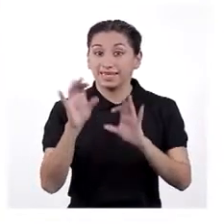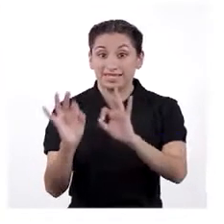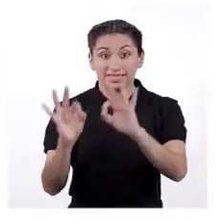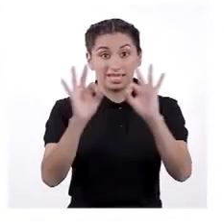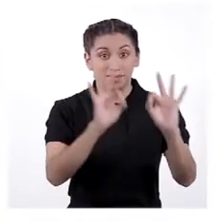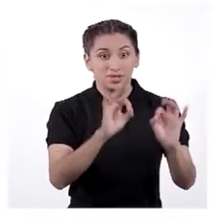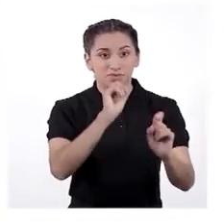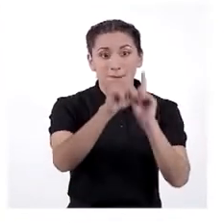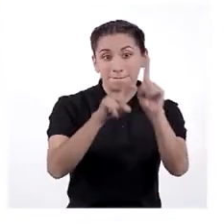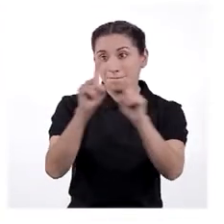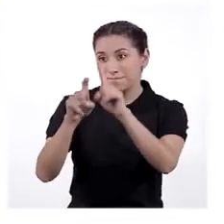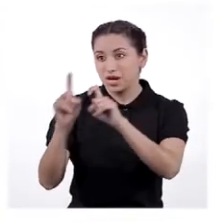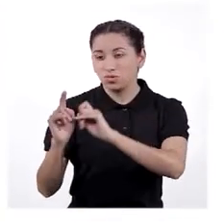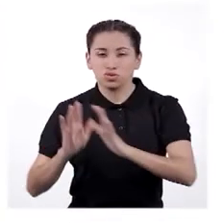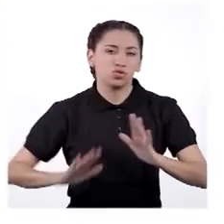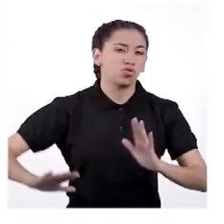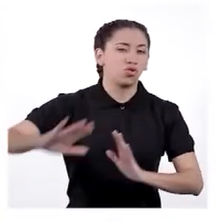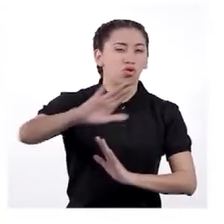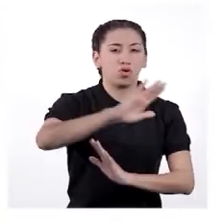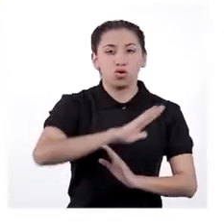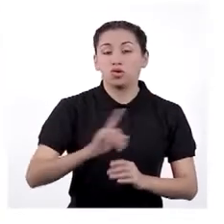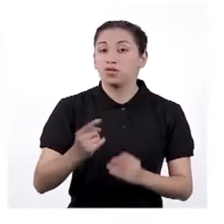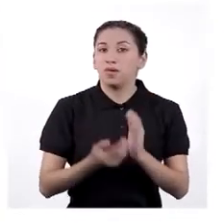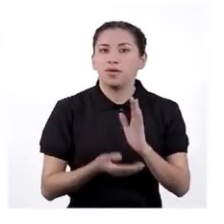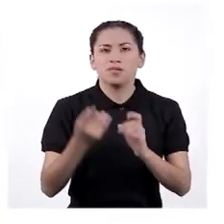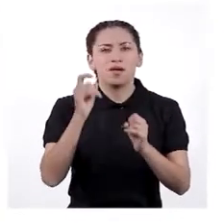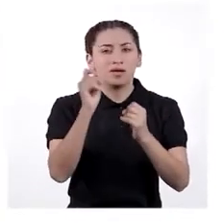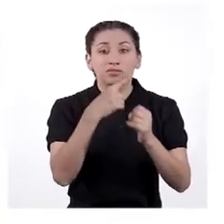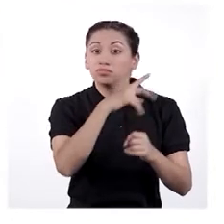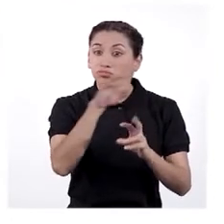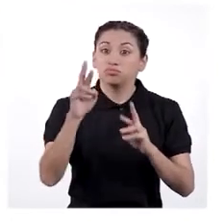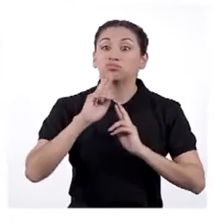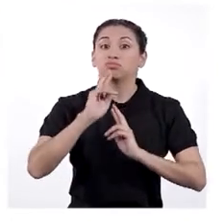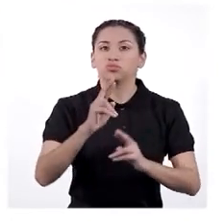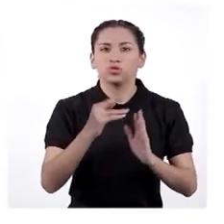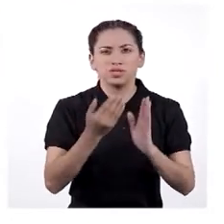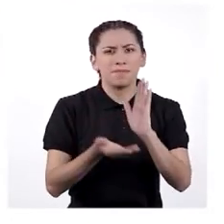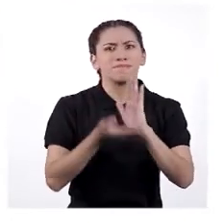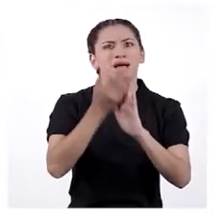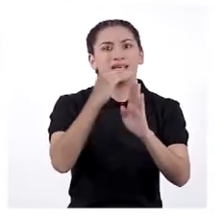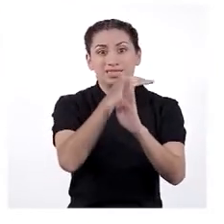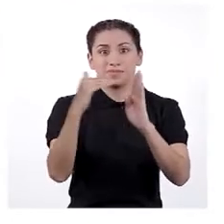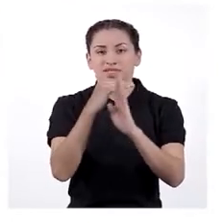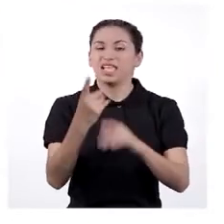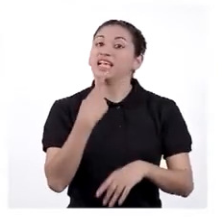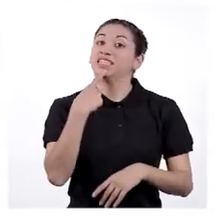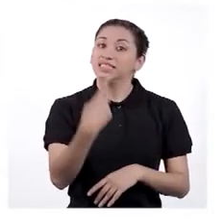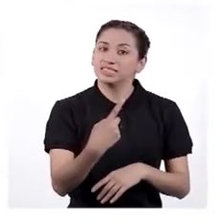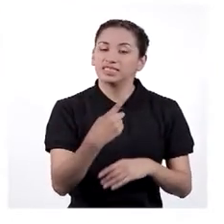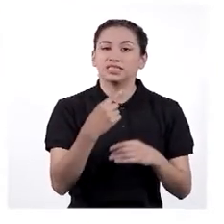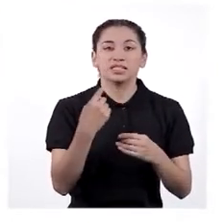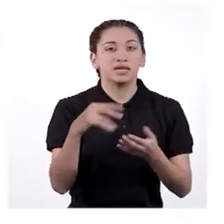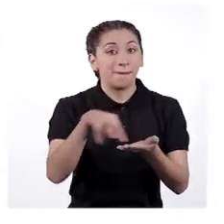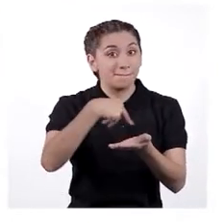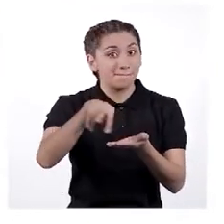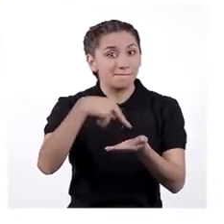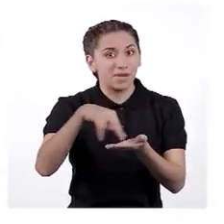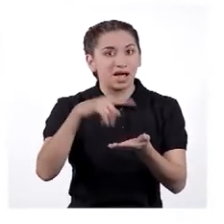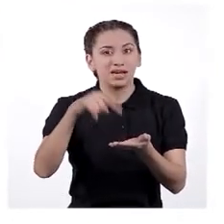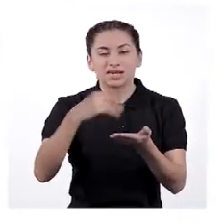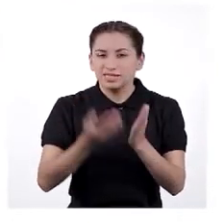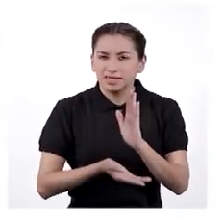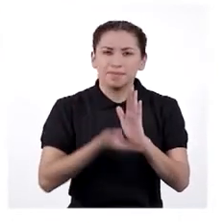esa misma encuesta nacional de percepciones, más de la mitad de la población peruana considera a las danzas